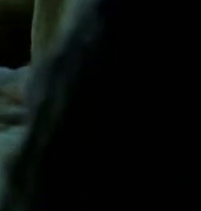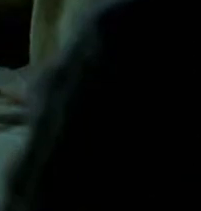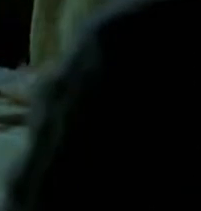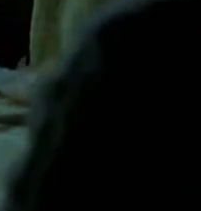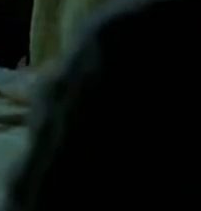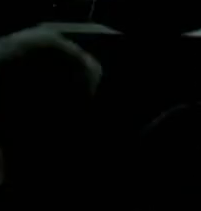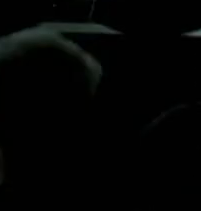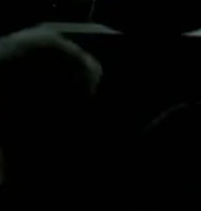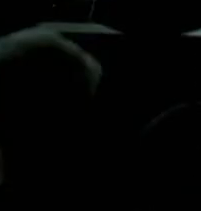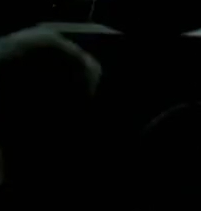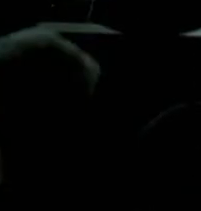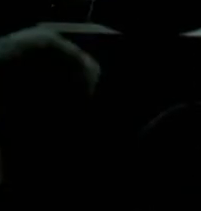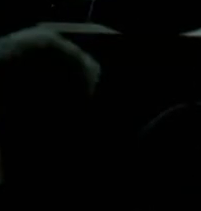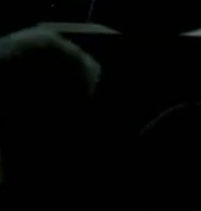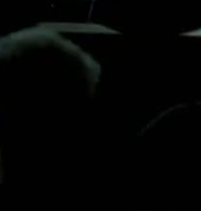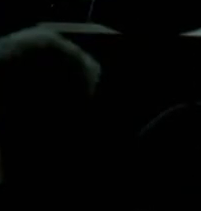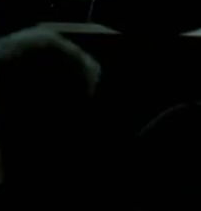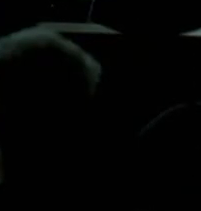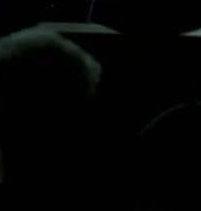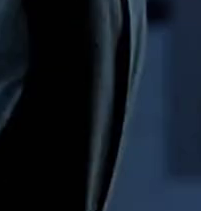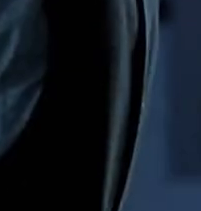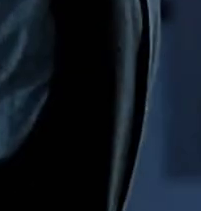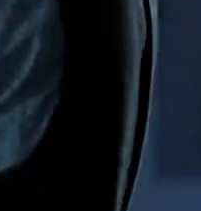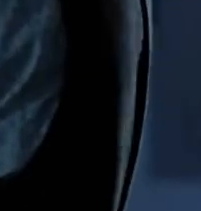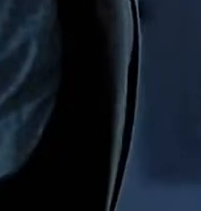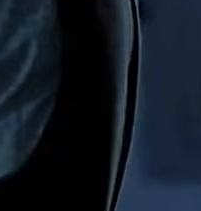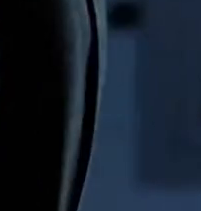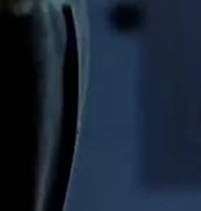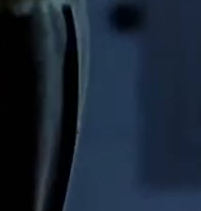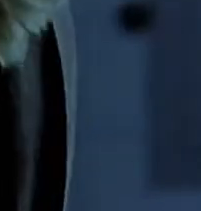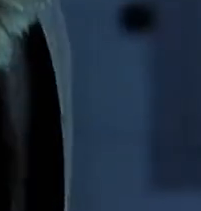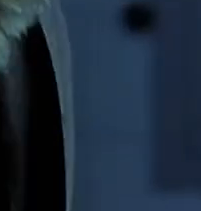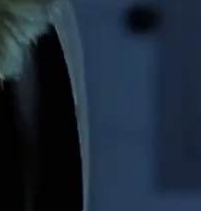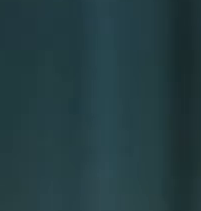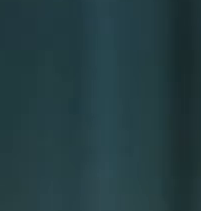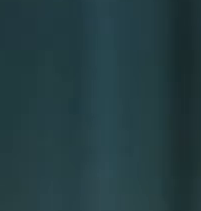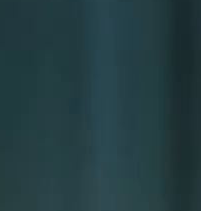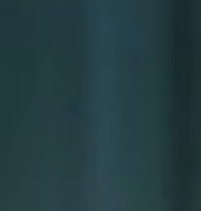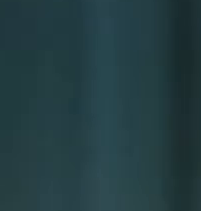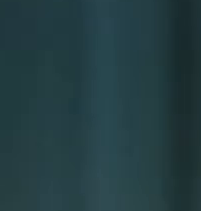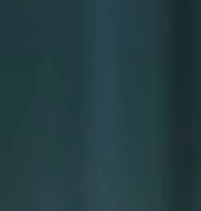Secretos del Corazón, martes, 23 horas.